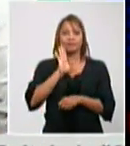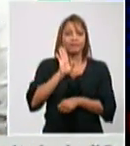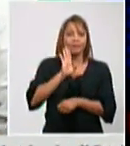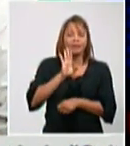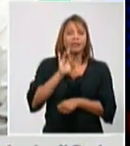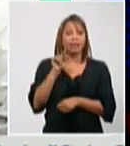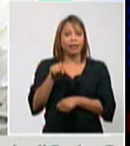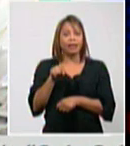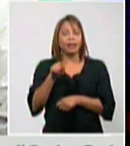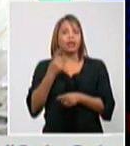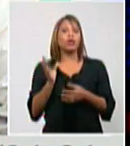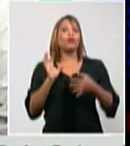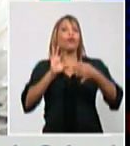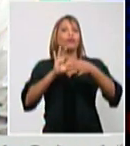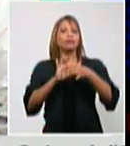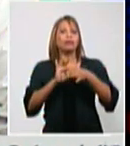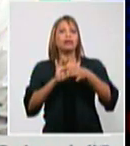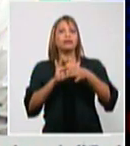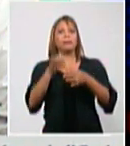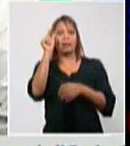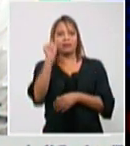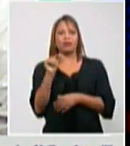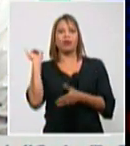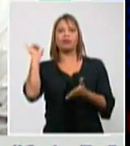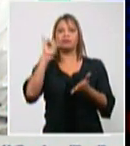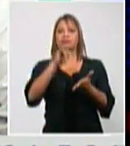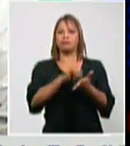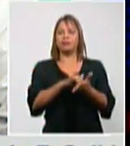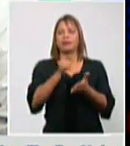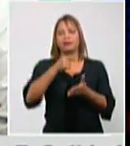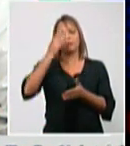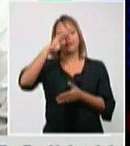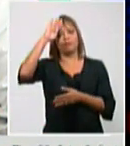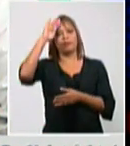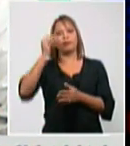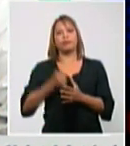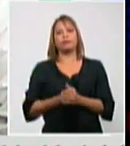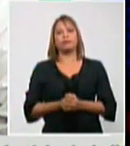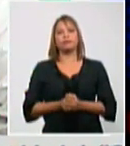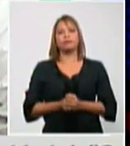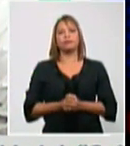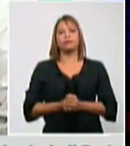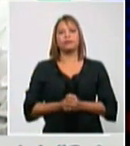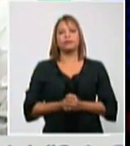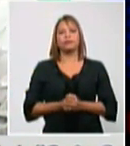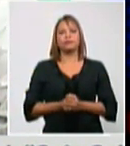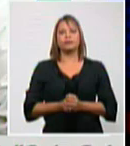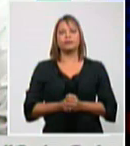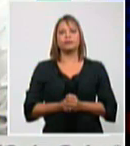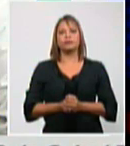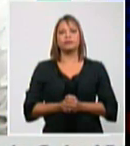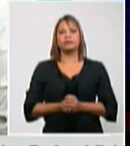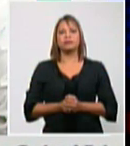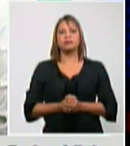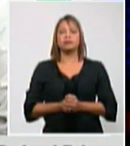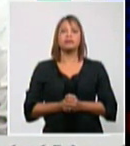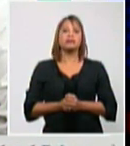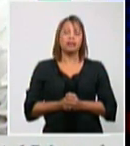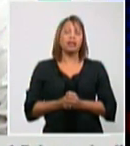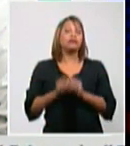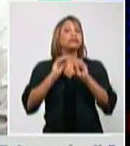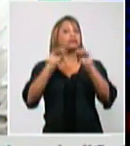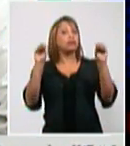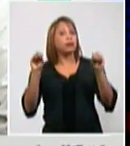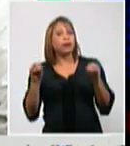de un viajero que ha arribado confirmado a nuestro país esto es nada más que un llamado a intención